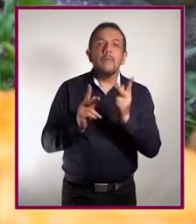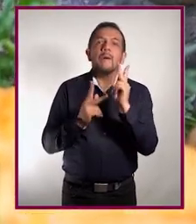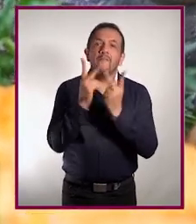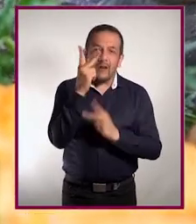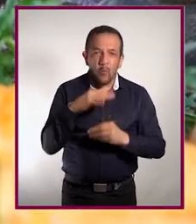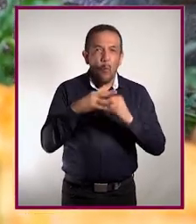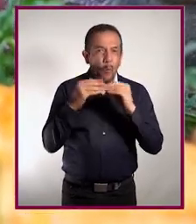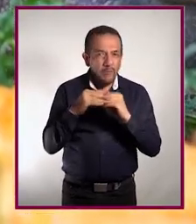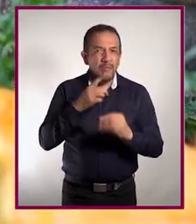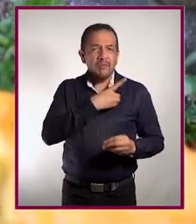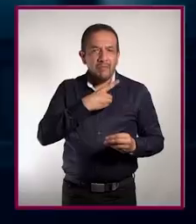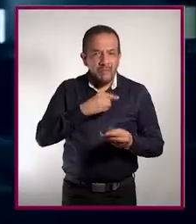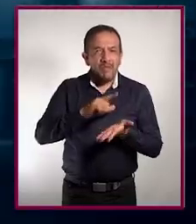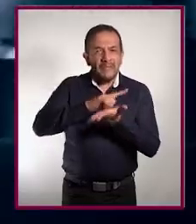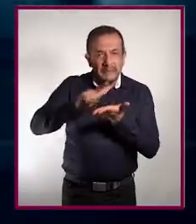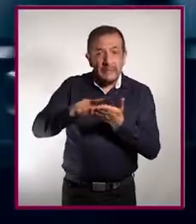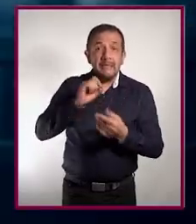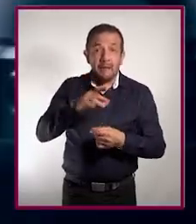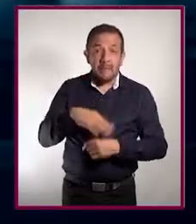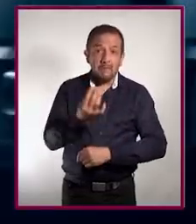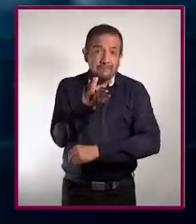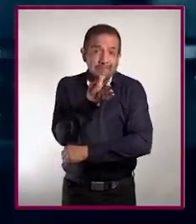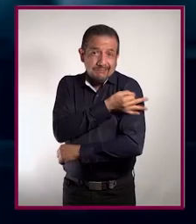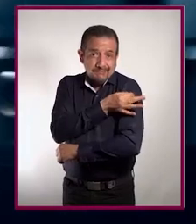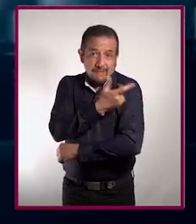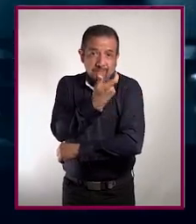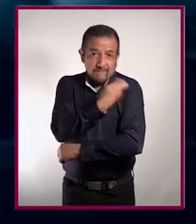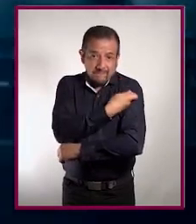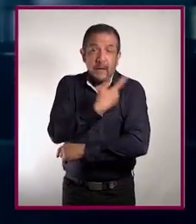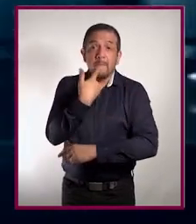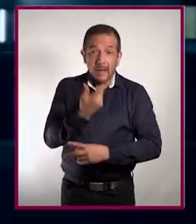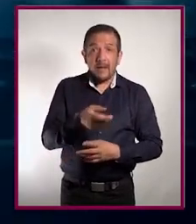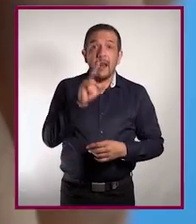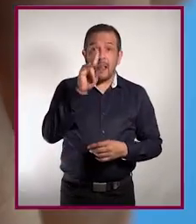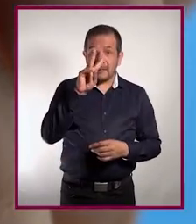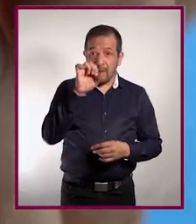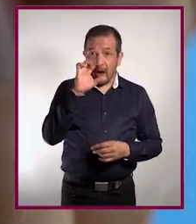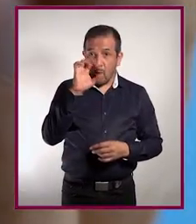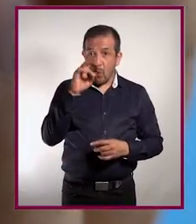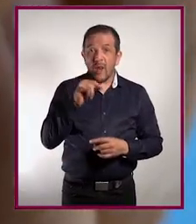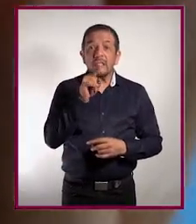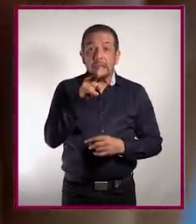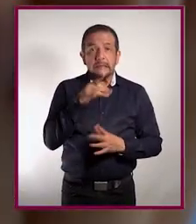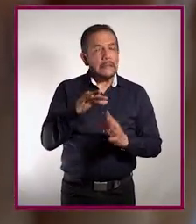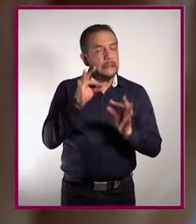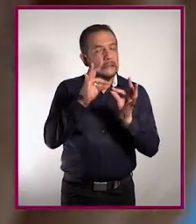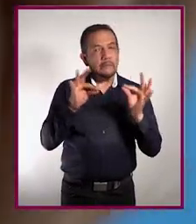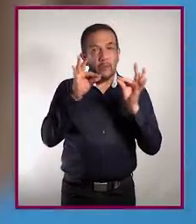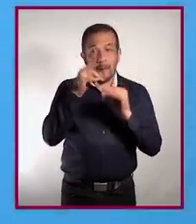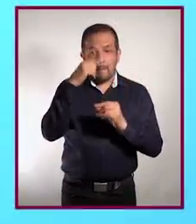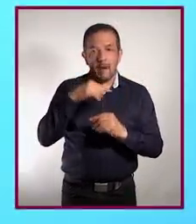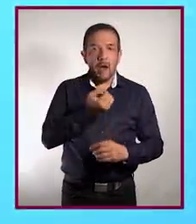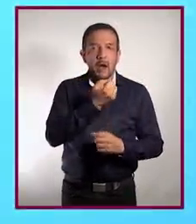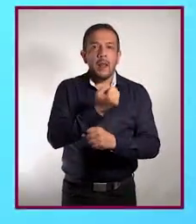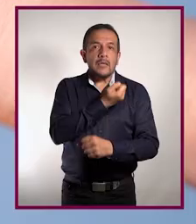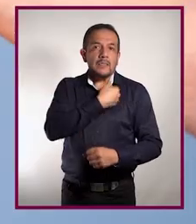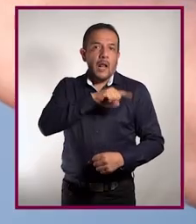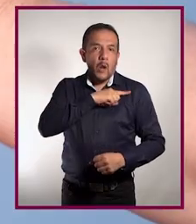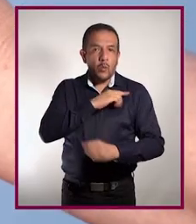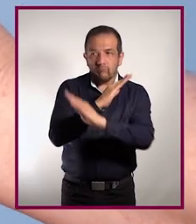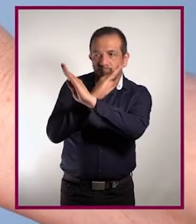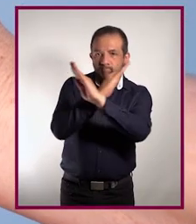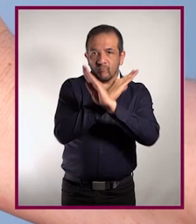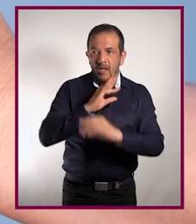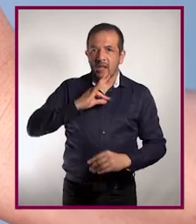frutas y verduras. Vacunas. Las vacunas son una excelente opción para mantenerte a